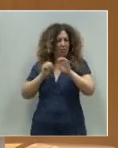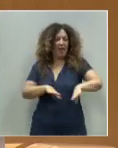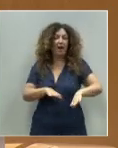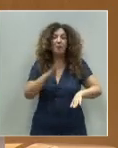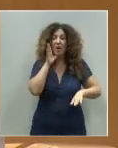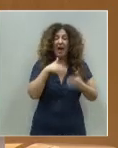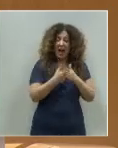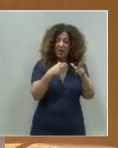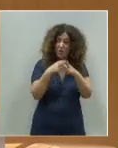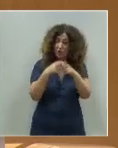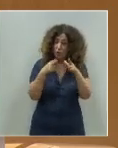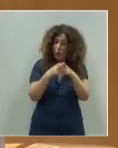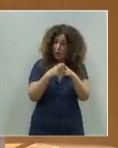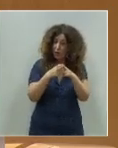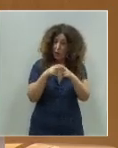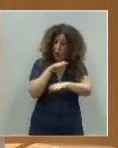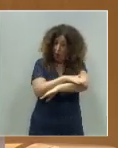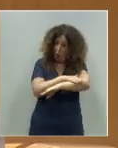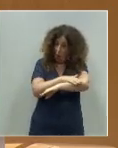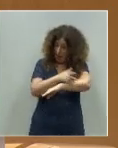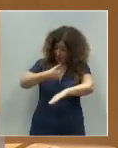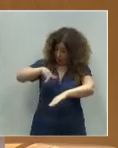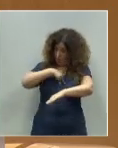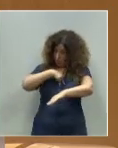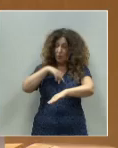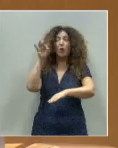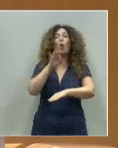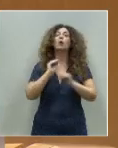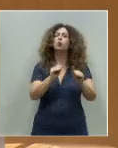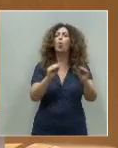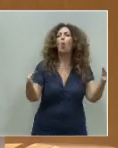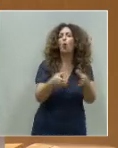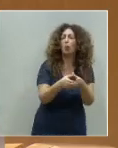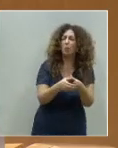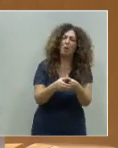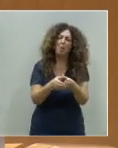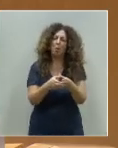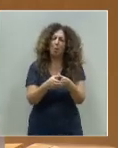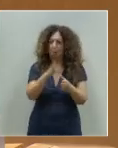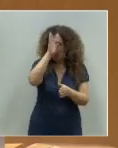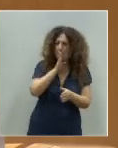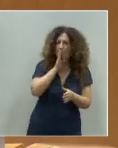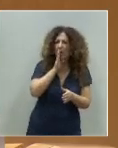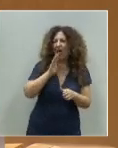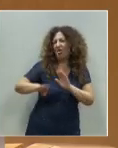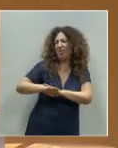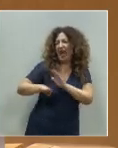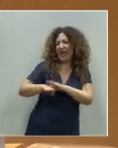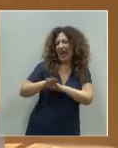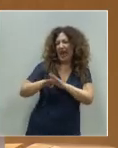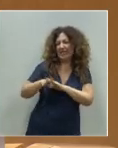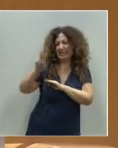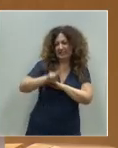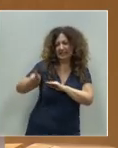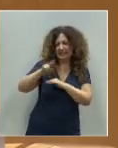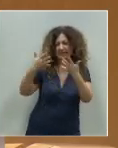sus propios socios de gobierno, o sea, de nosotros, o de las propias directrices de su partido, compra el mantra de la derecha y torpemente se